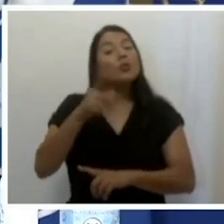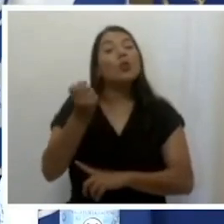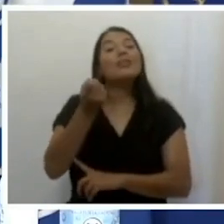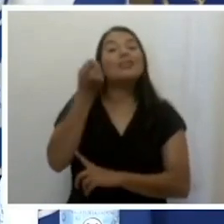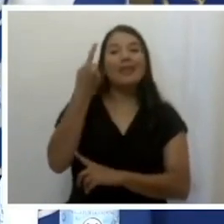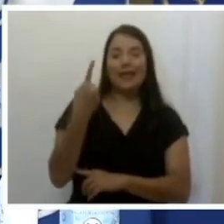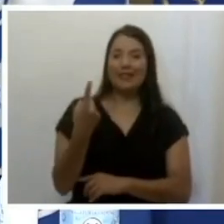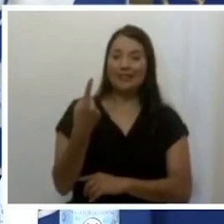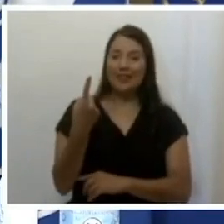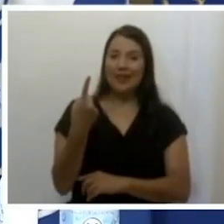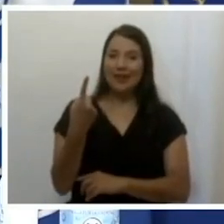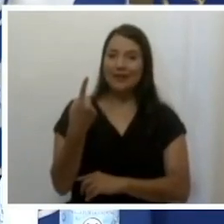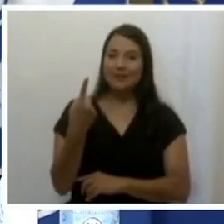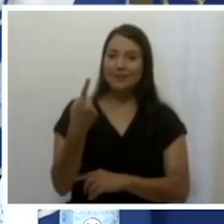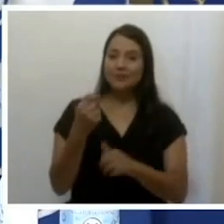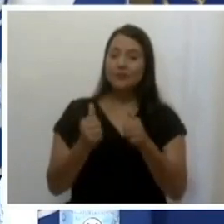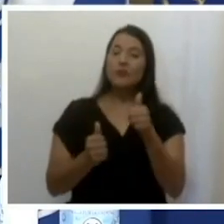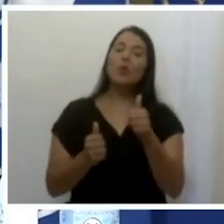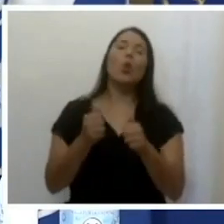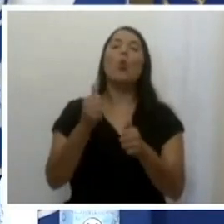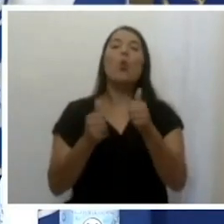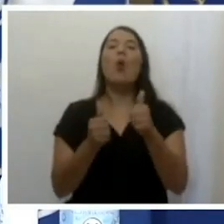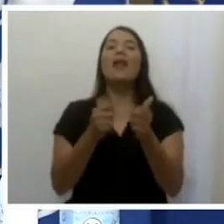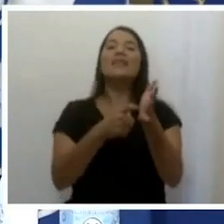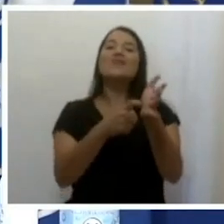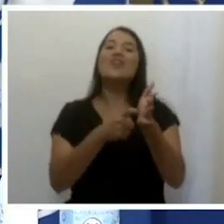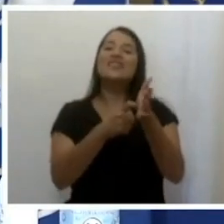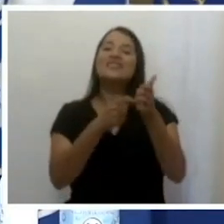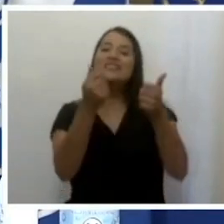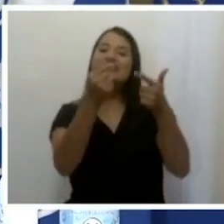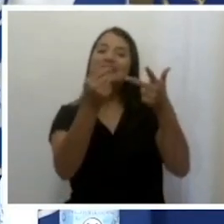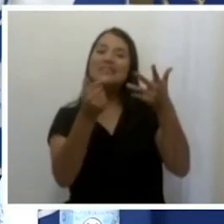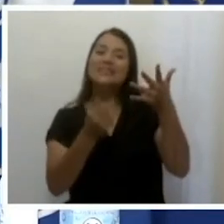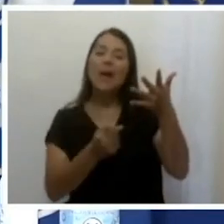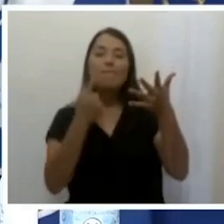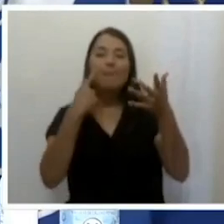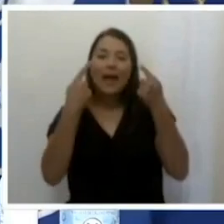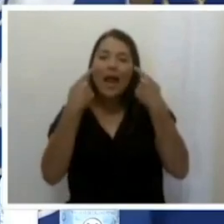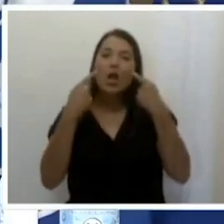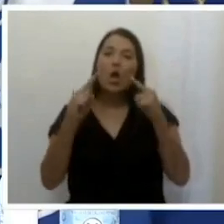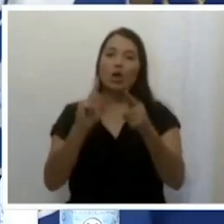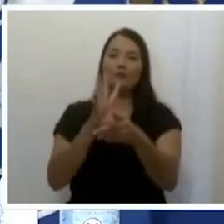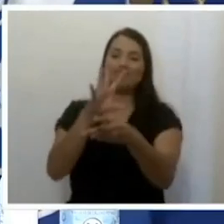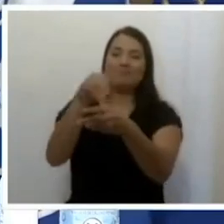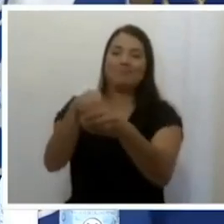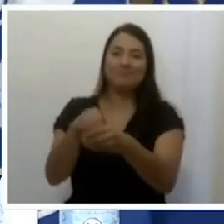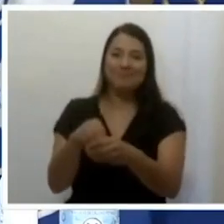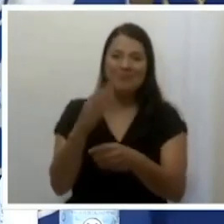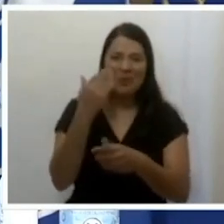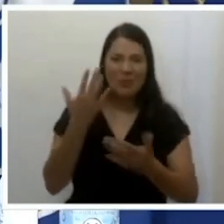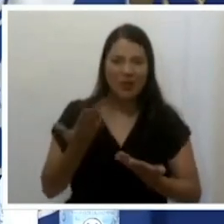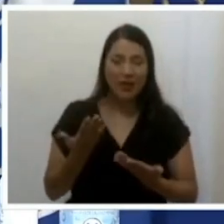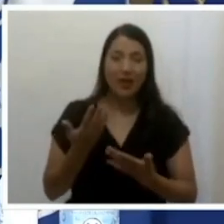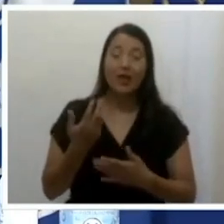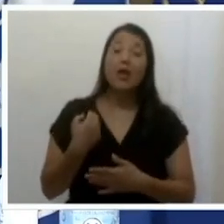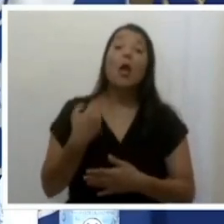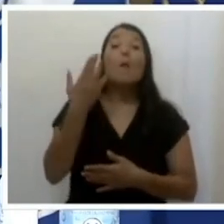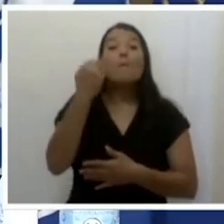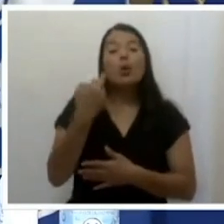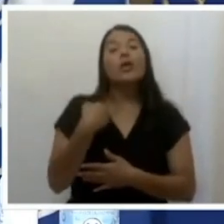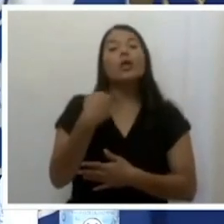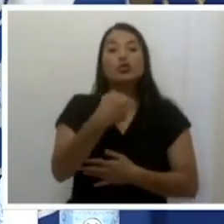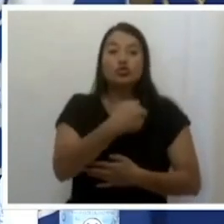de alguna forma, colocarse en la fila más adelante, porque también tenemos mecanismos de